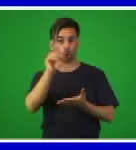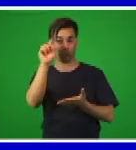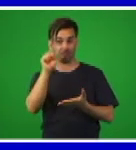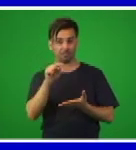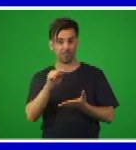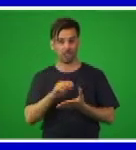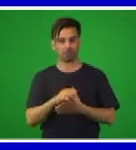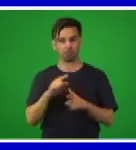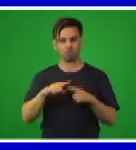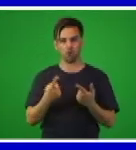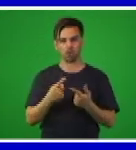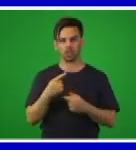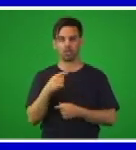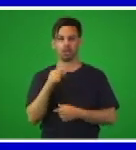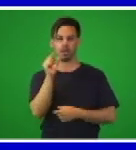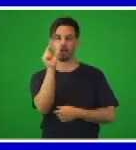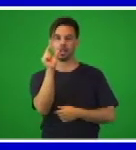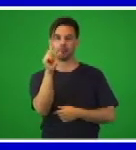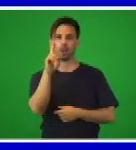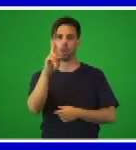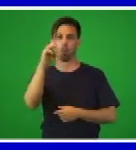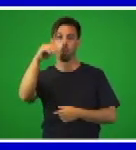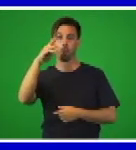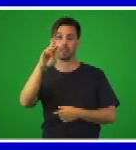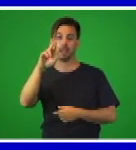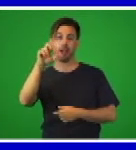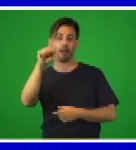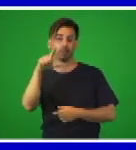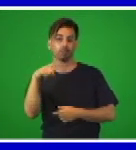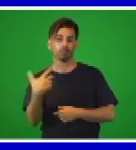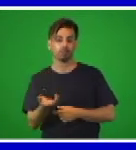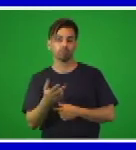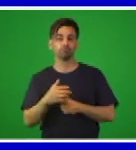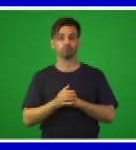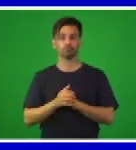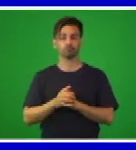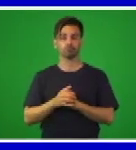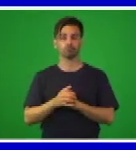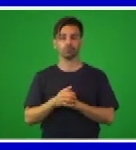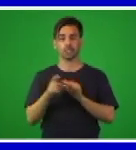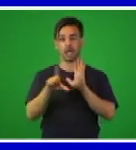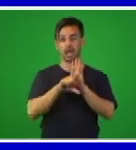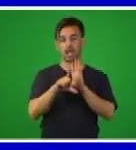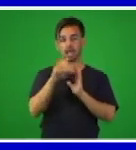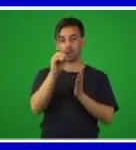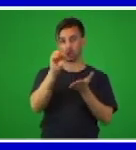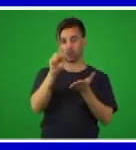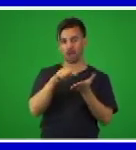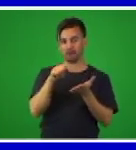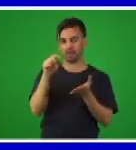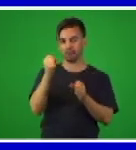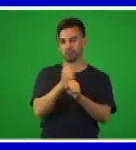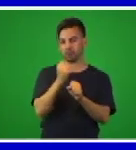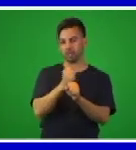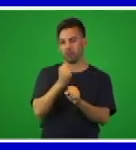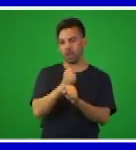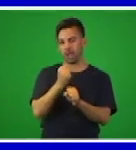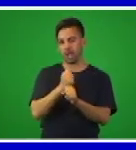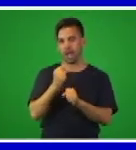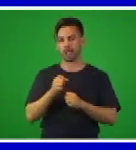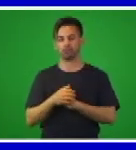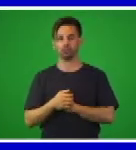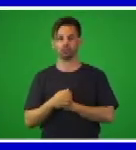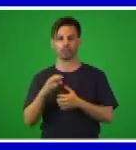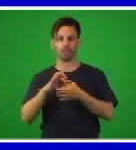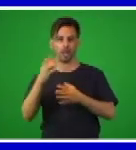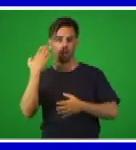aparece una regla ortográfica que vienen trabajando desde grados anteriores y que siempre es muy importante insistir. Posteriormente,